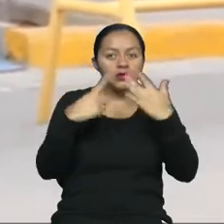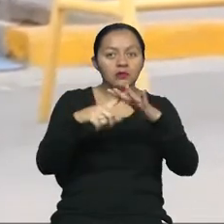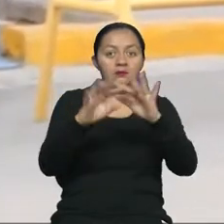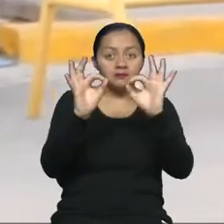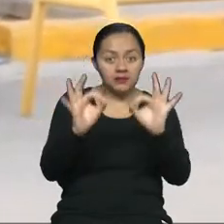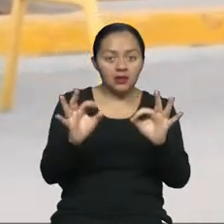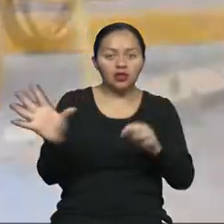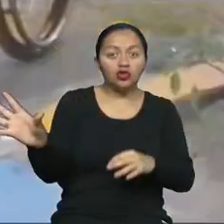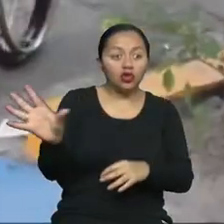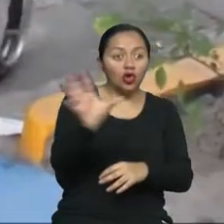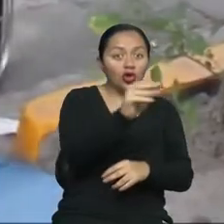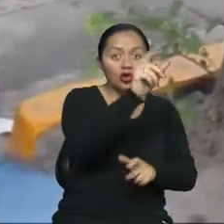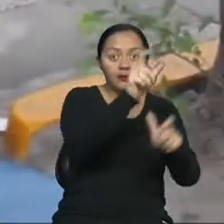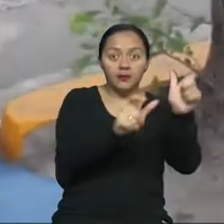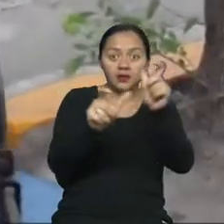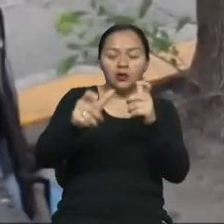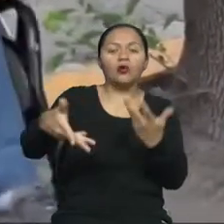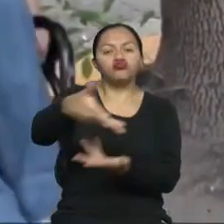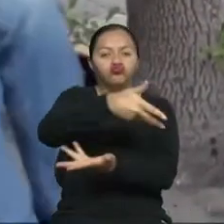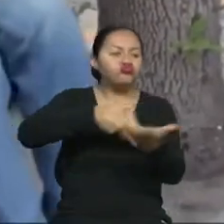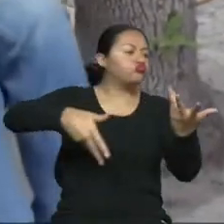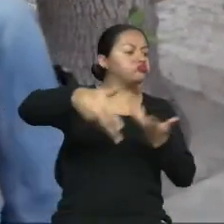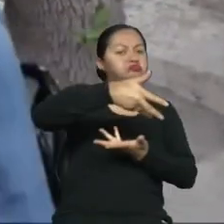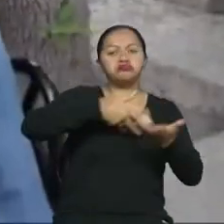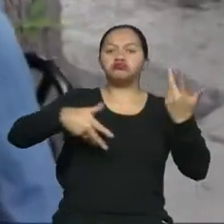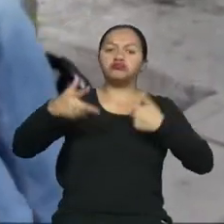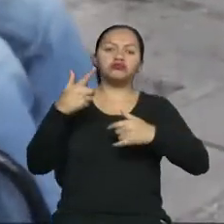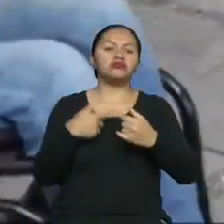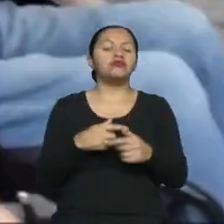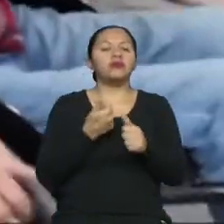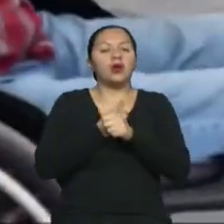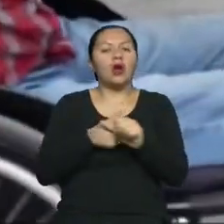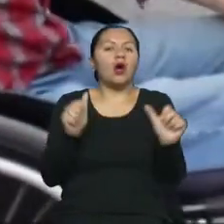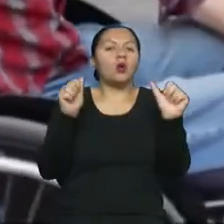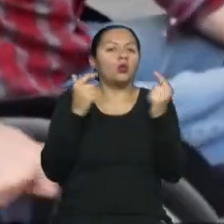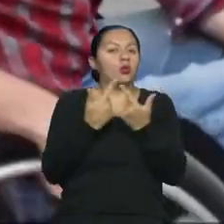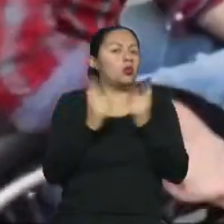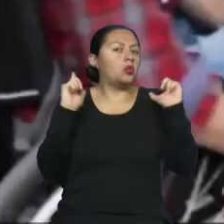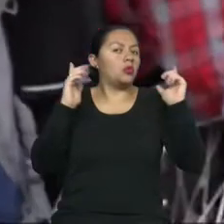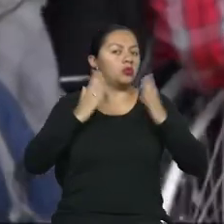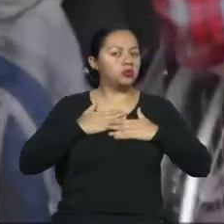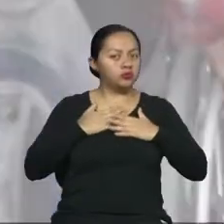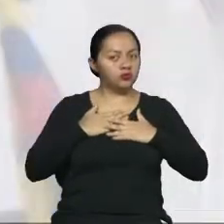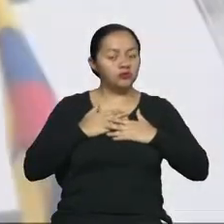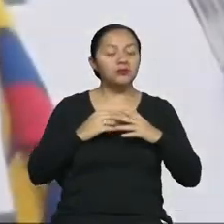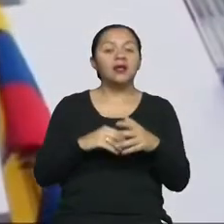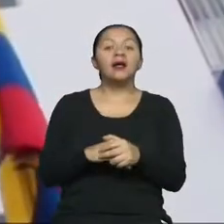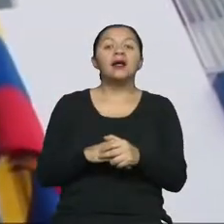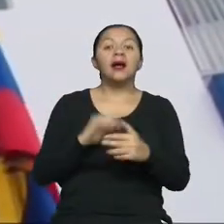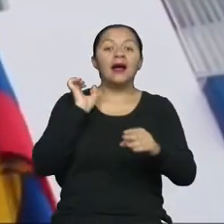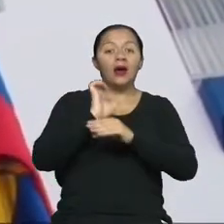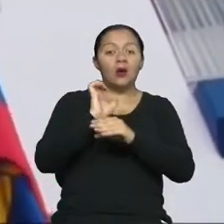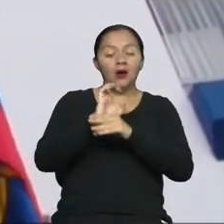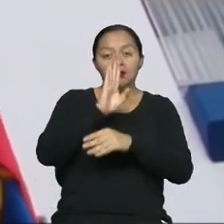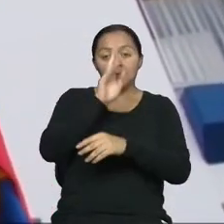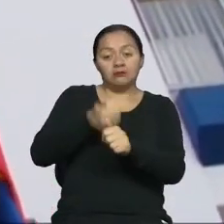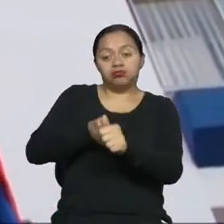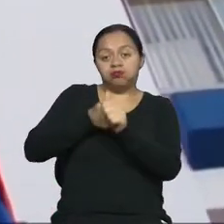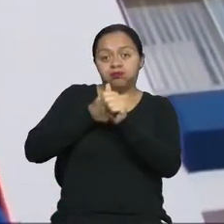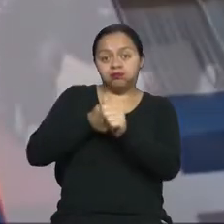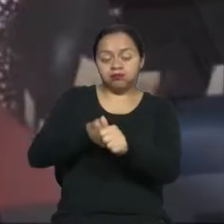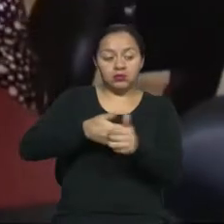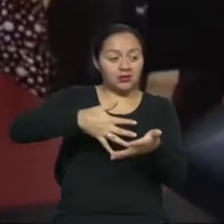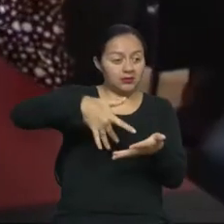todos los ciudadanos se desplacen de manera libre y autónoma. En los últimos años, Ecuador ha sido constante en el estudio,